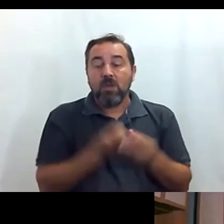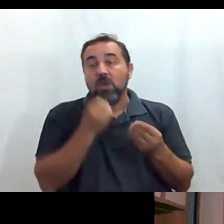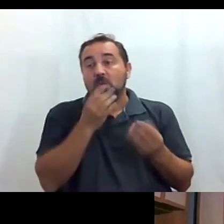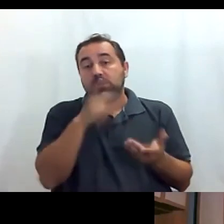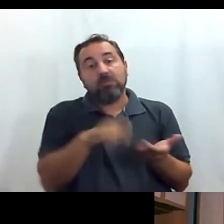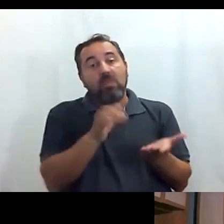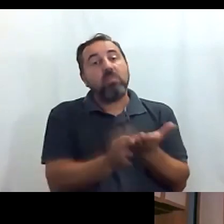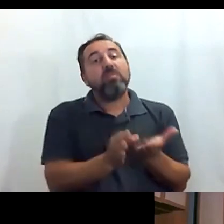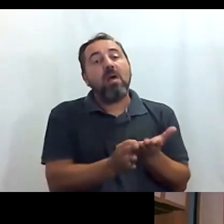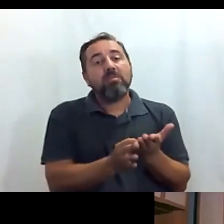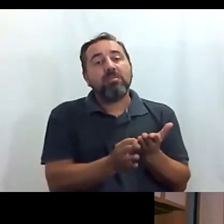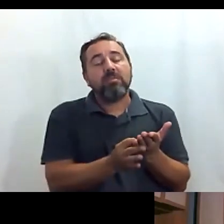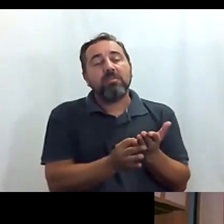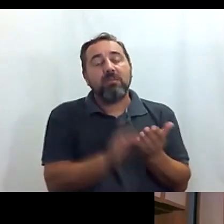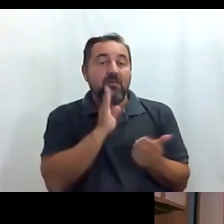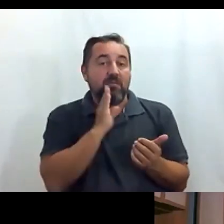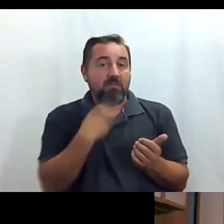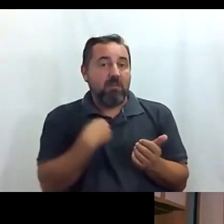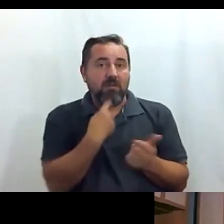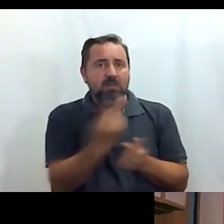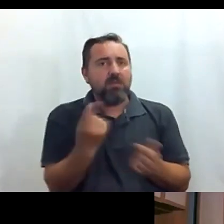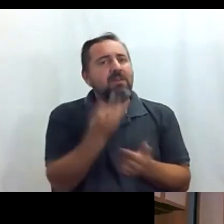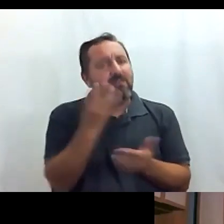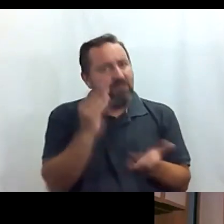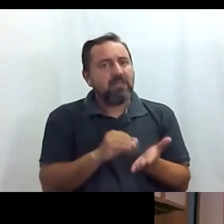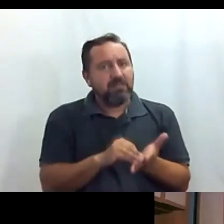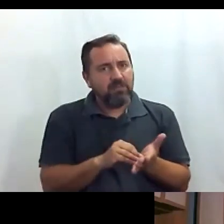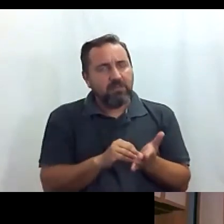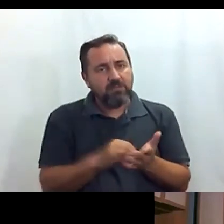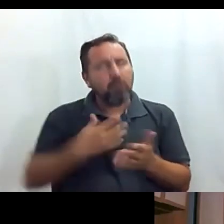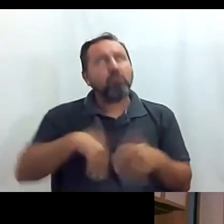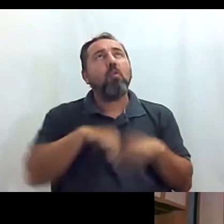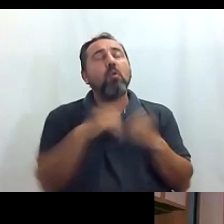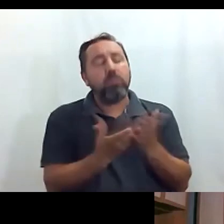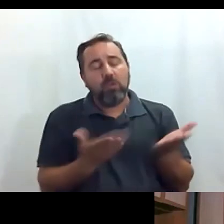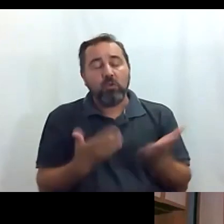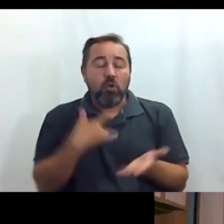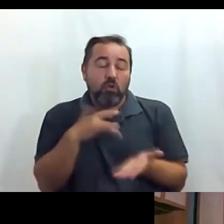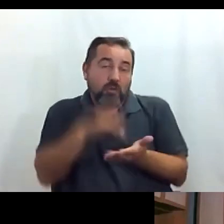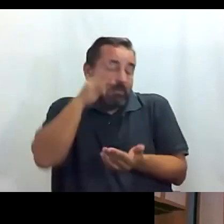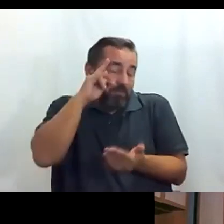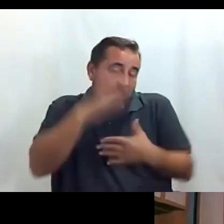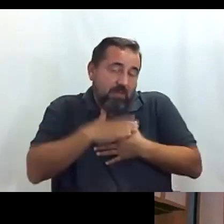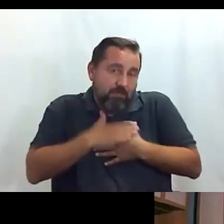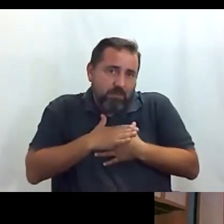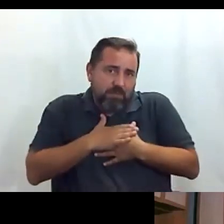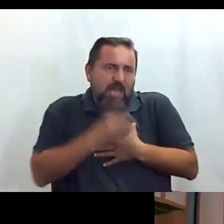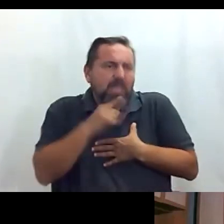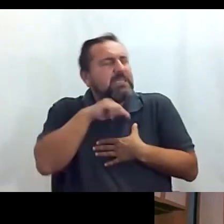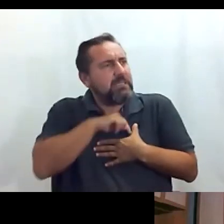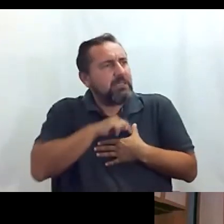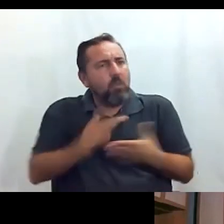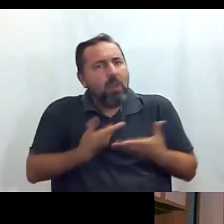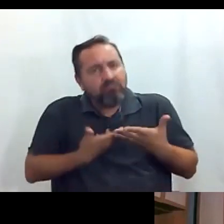una ciudad como ya se ha dicho varias veces que acoge a todo el mundo y os lo digo por experiencia propia y te sientes además muy bien